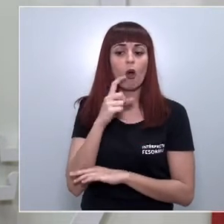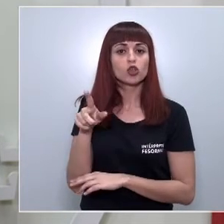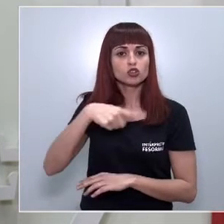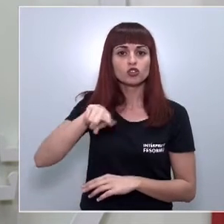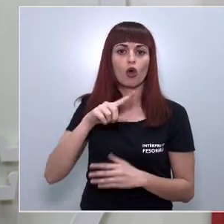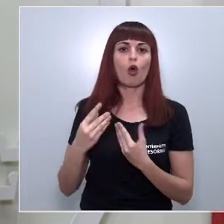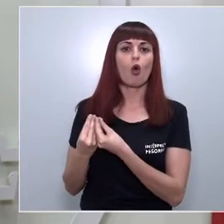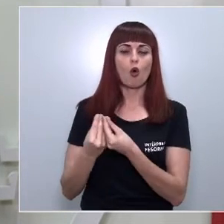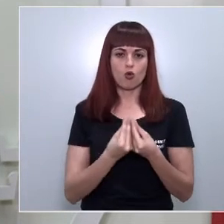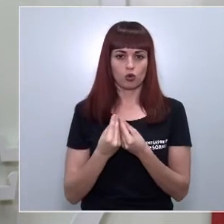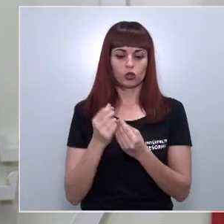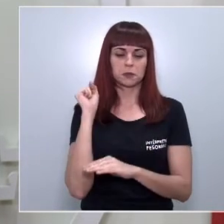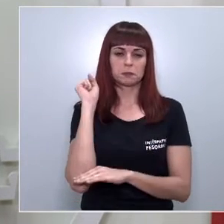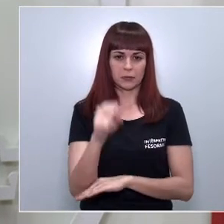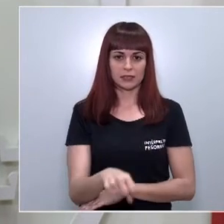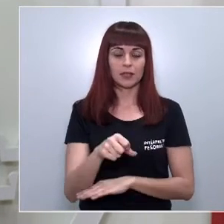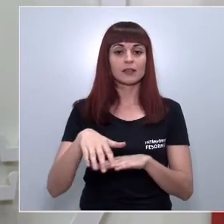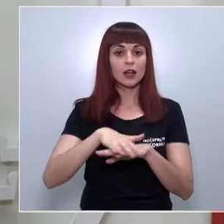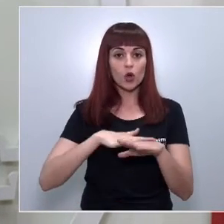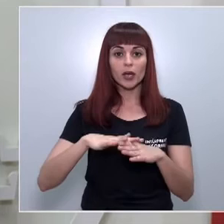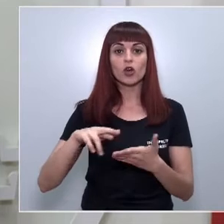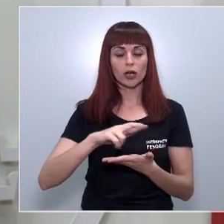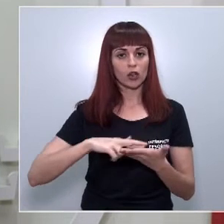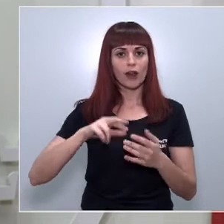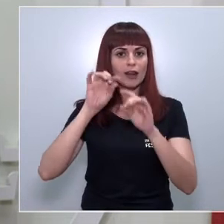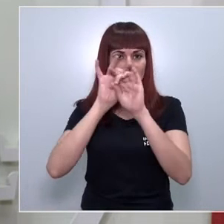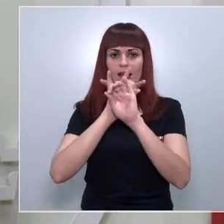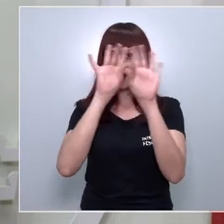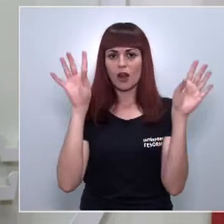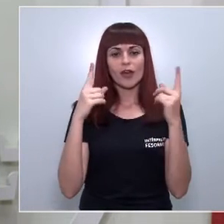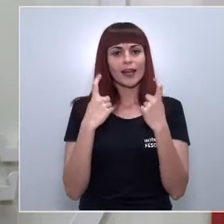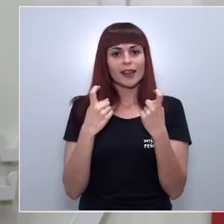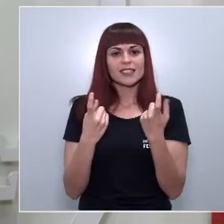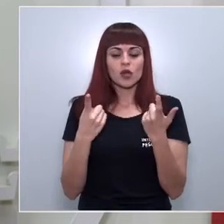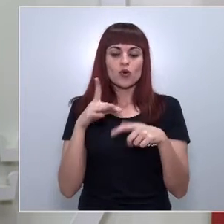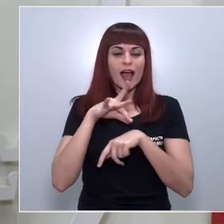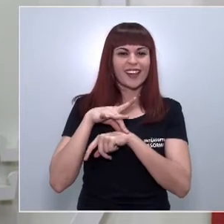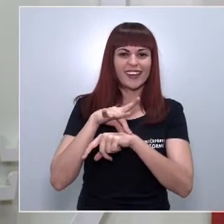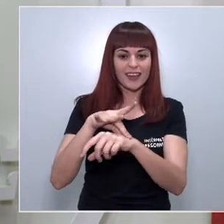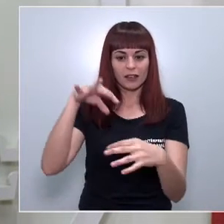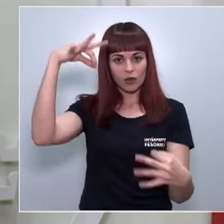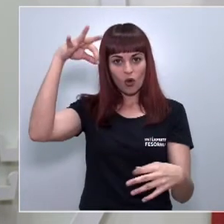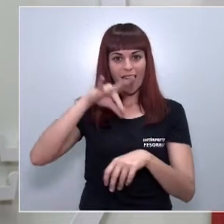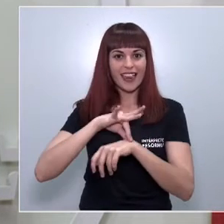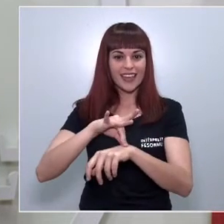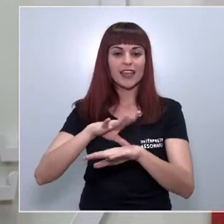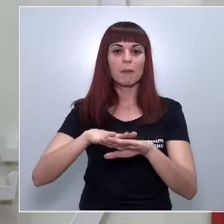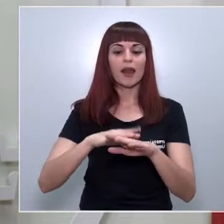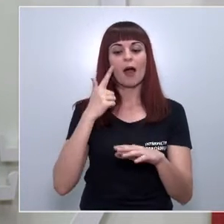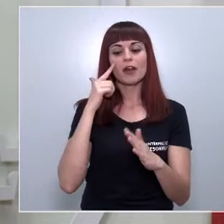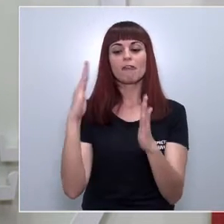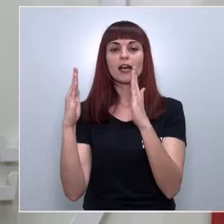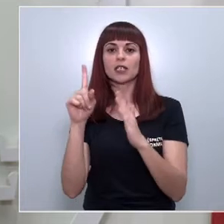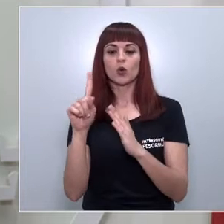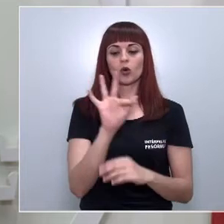Desde el Gobierno regional tenemos claro que es necesaria una hoja de ruta para avanzar hacia la fase 1